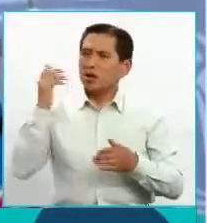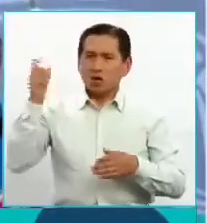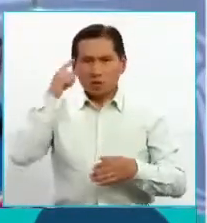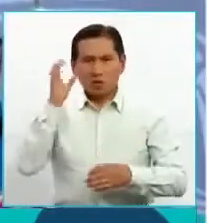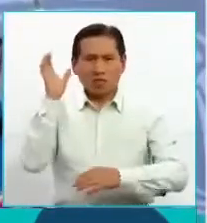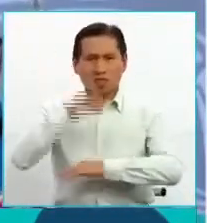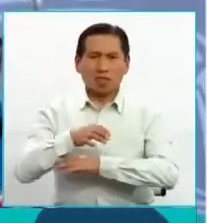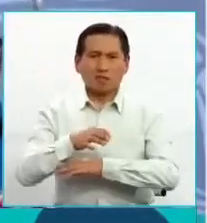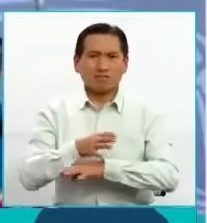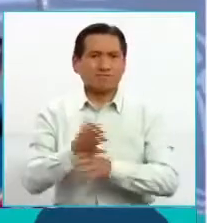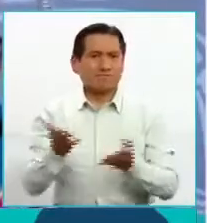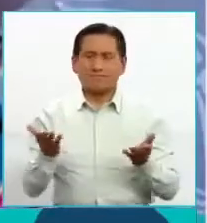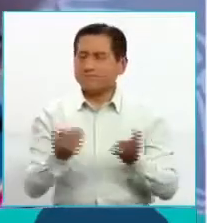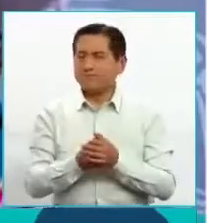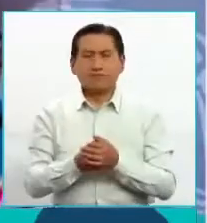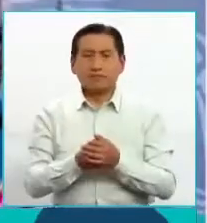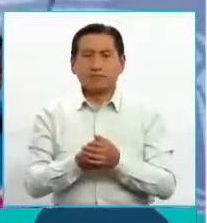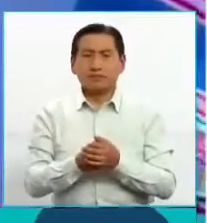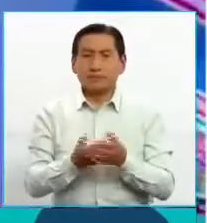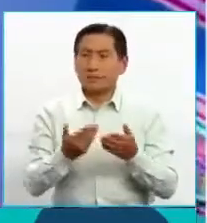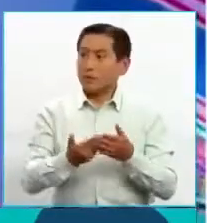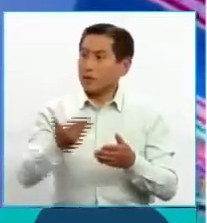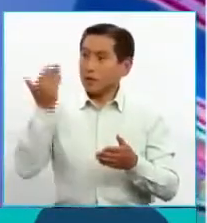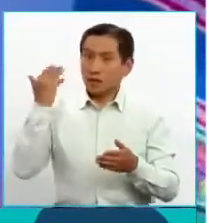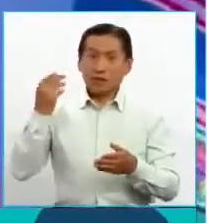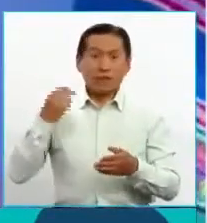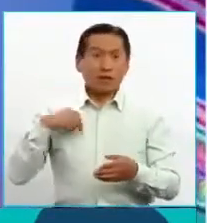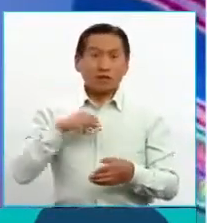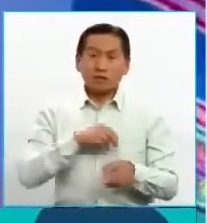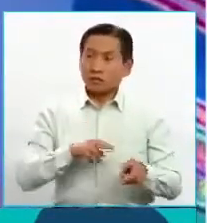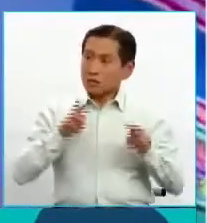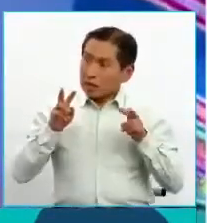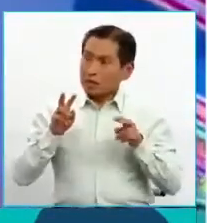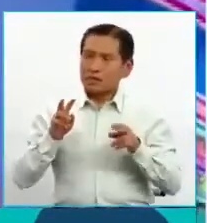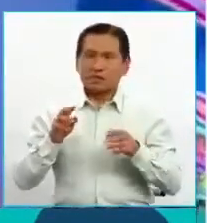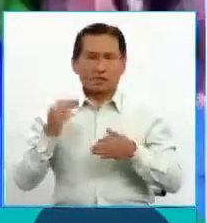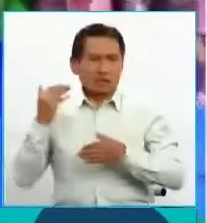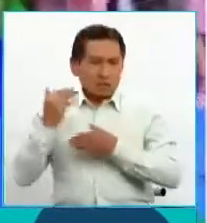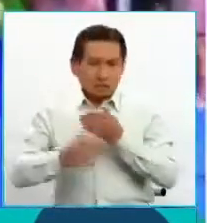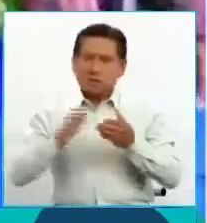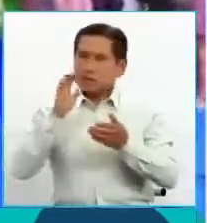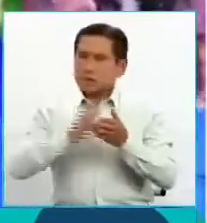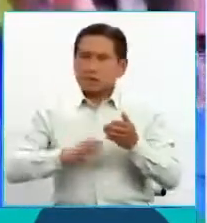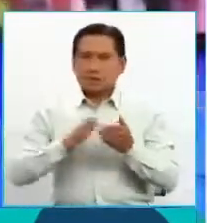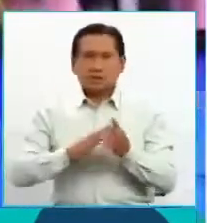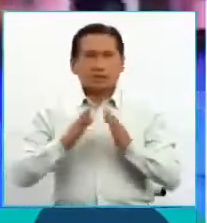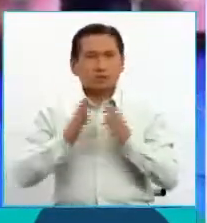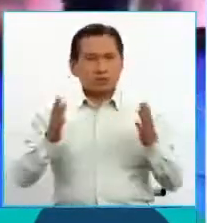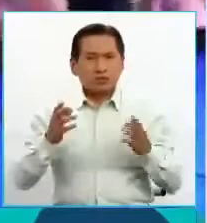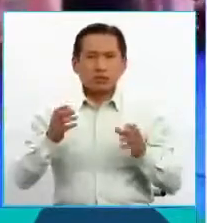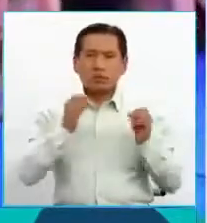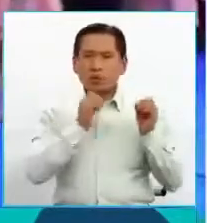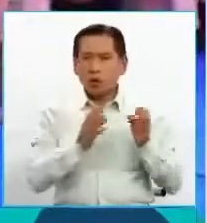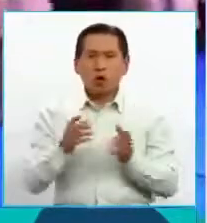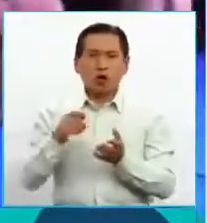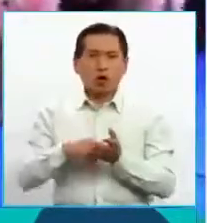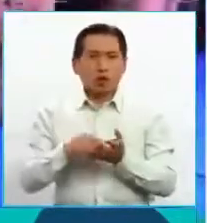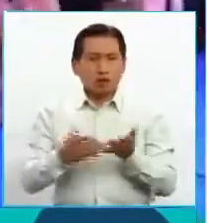facto. Desde esa vez nosotros hemos tenido que avanzar, muchas cosas estamos poniendo en orden.